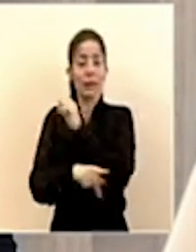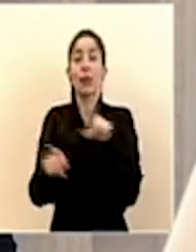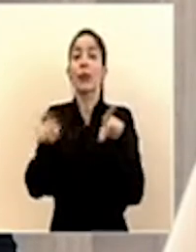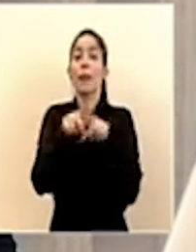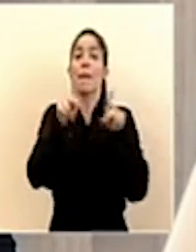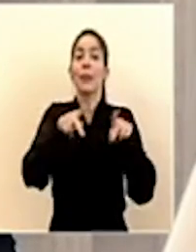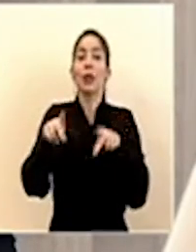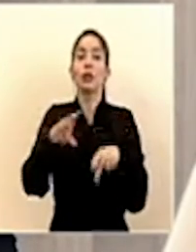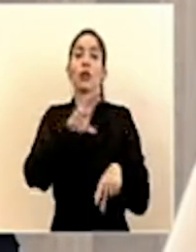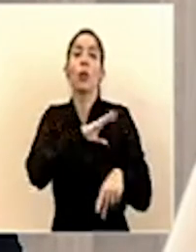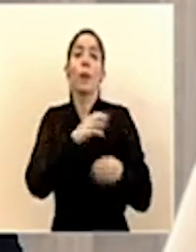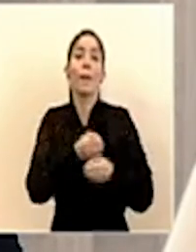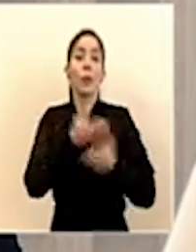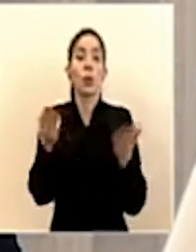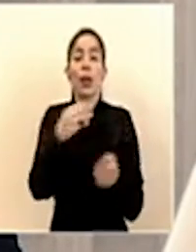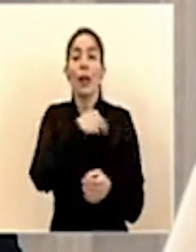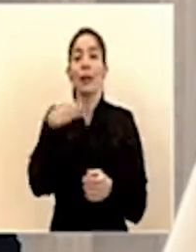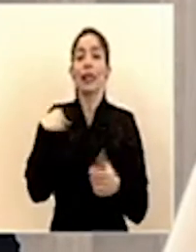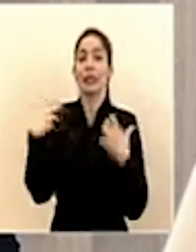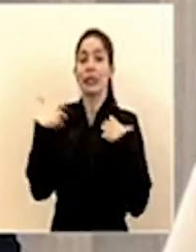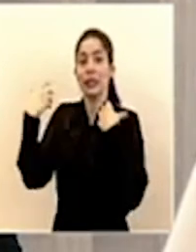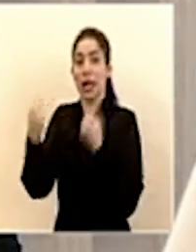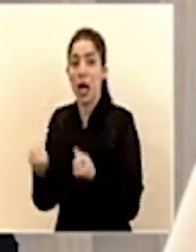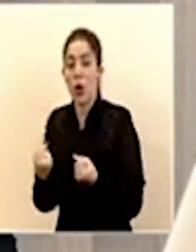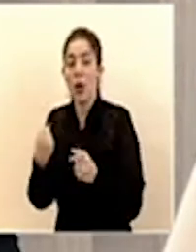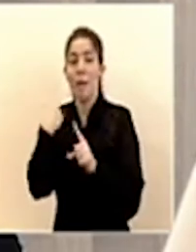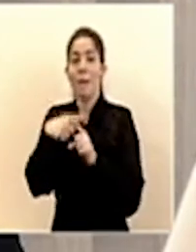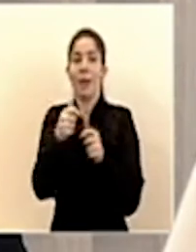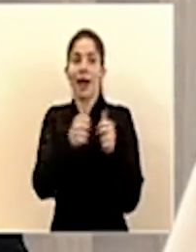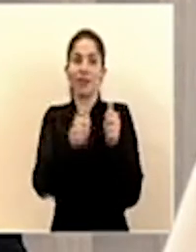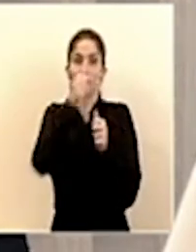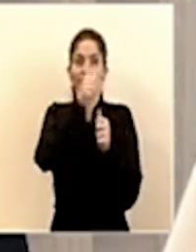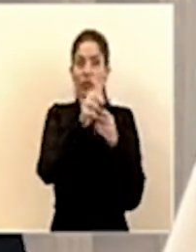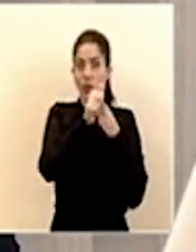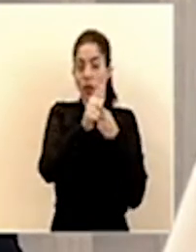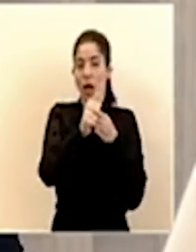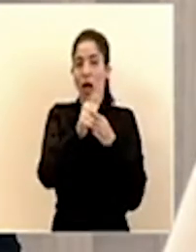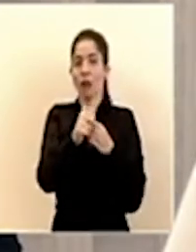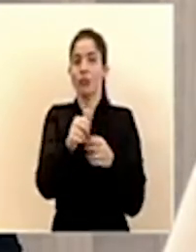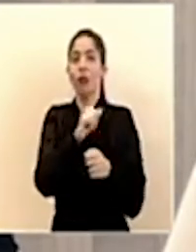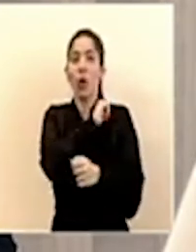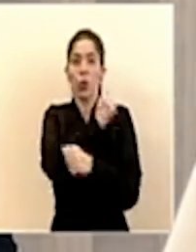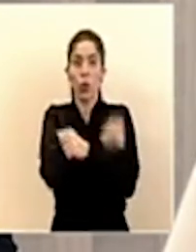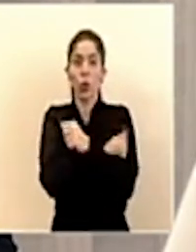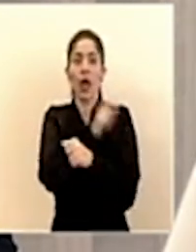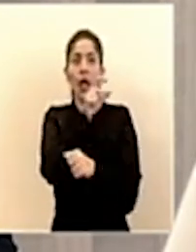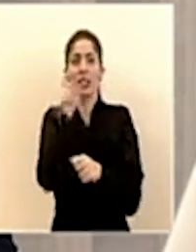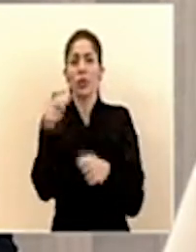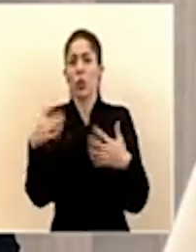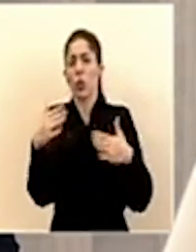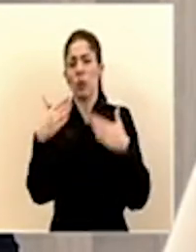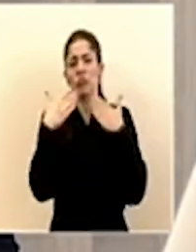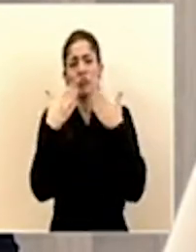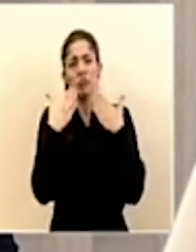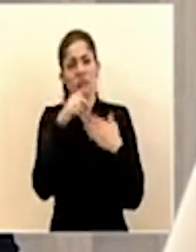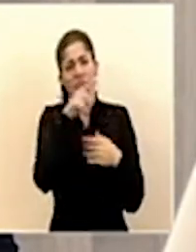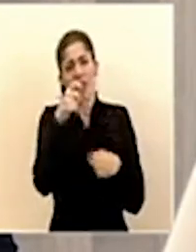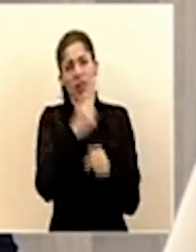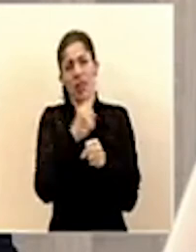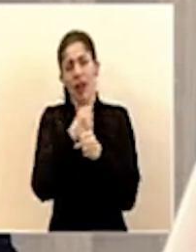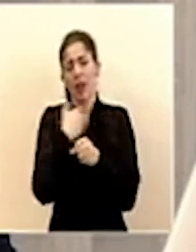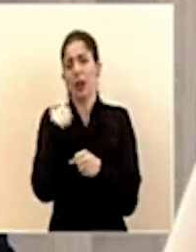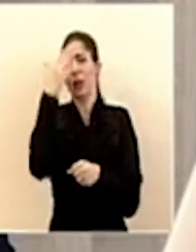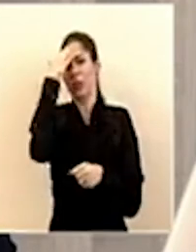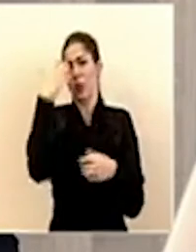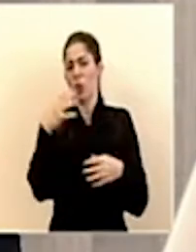de la fuerza pública del ministerio de salud y a sus jerarcas también yo les agradezco mucho el trabajo que están haciendo que sé que es un trabajo